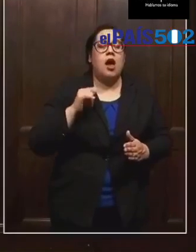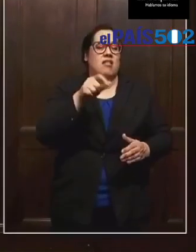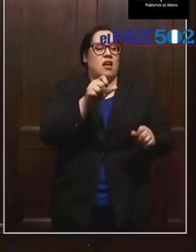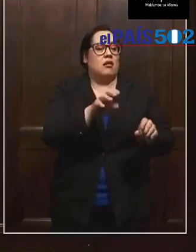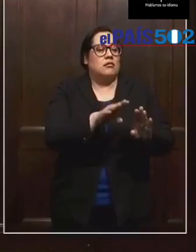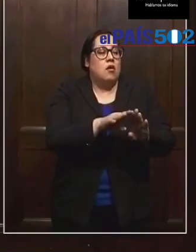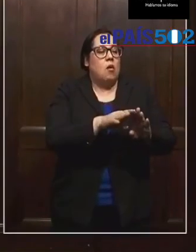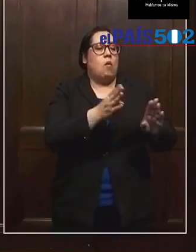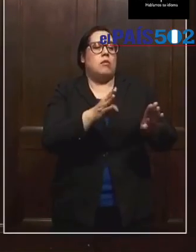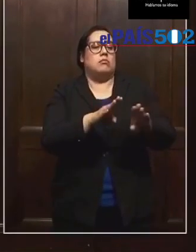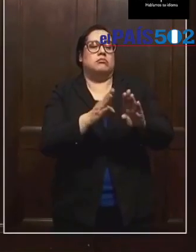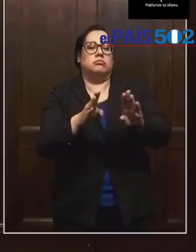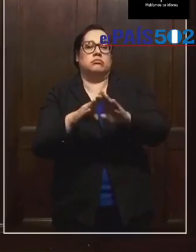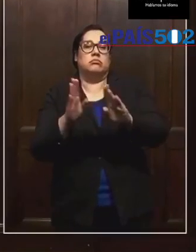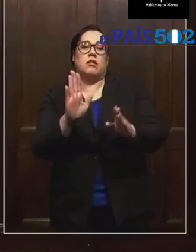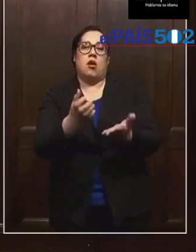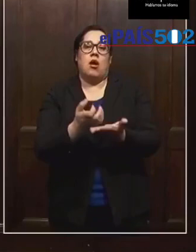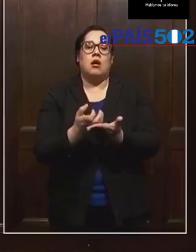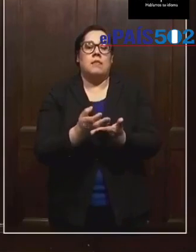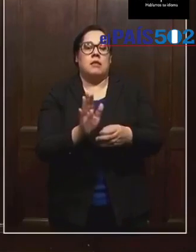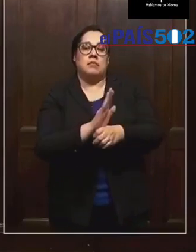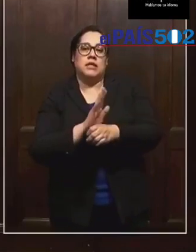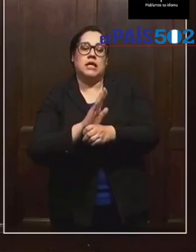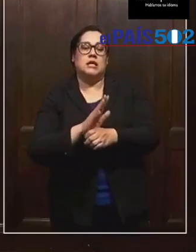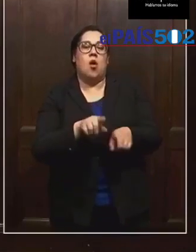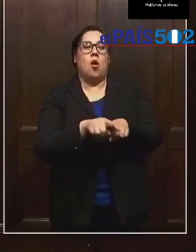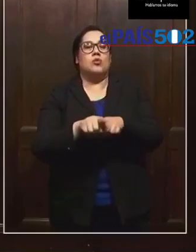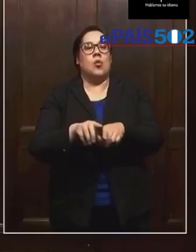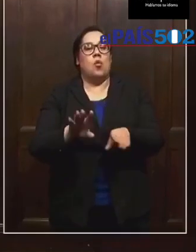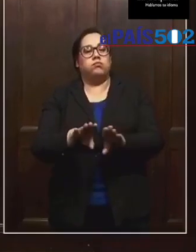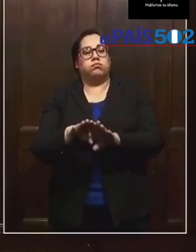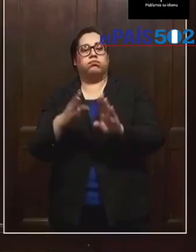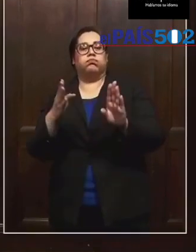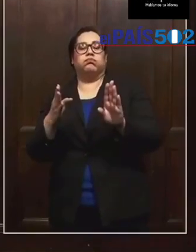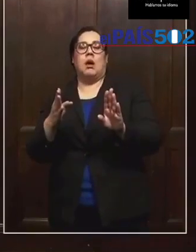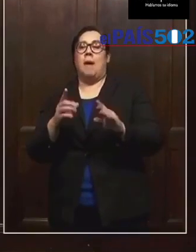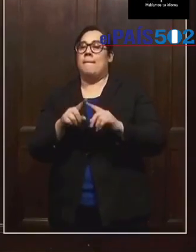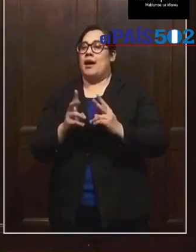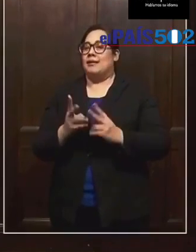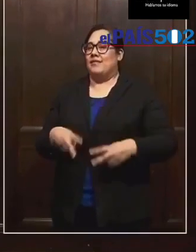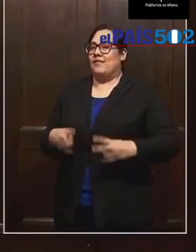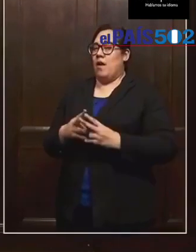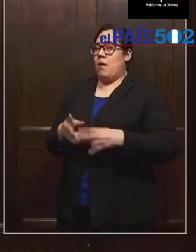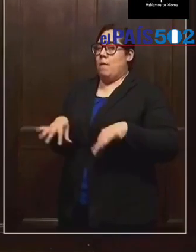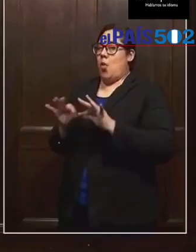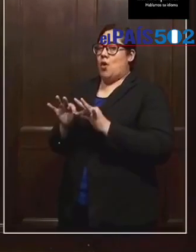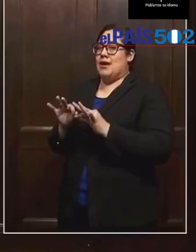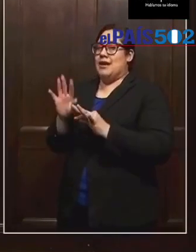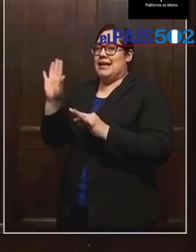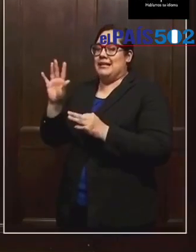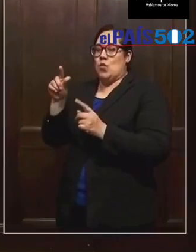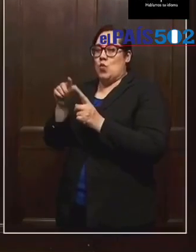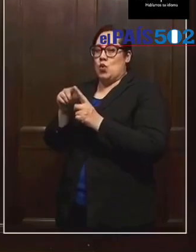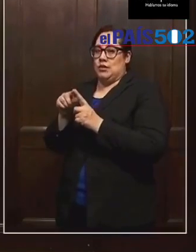economía y sus espacios. Pero es muy importante porque sus palabras fueron exactas.